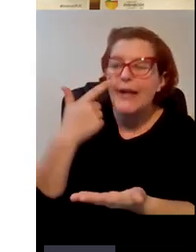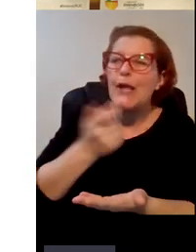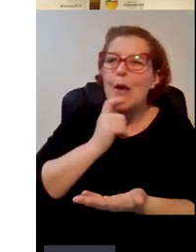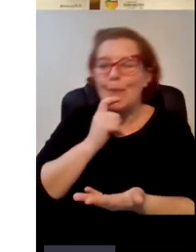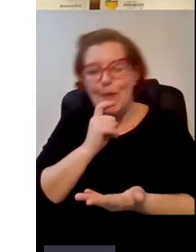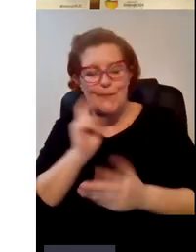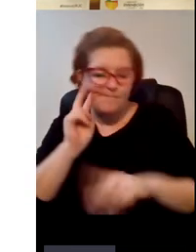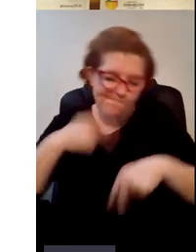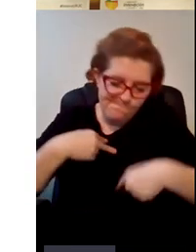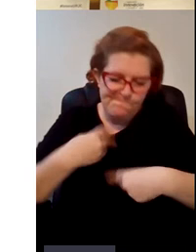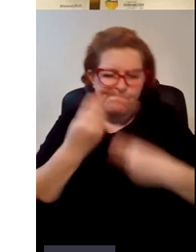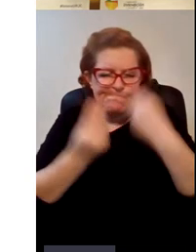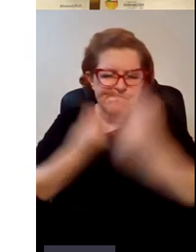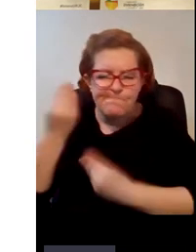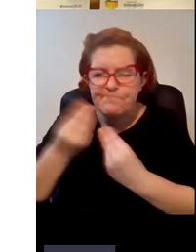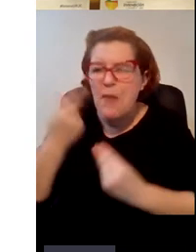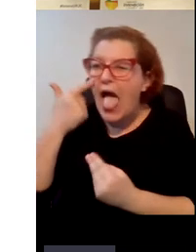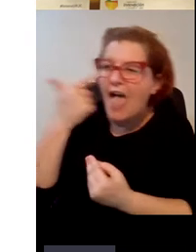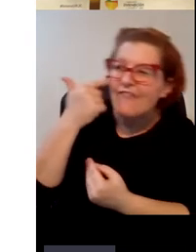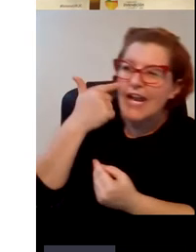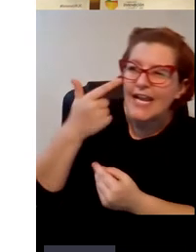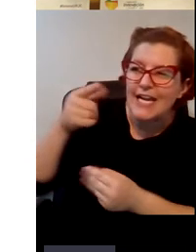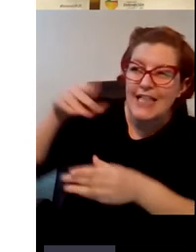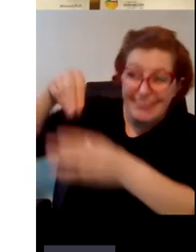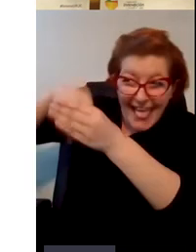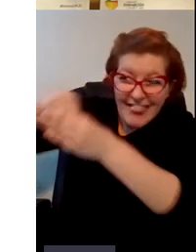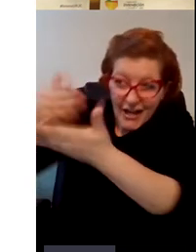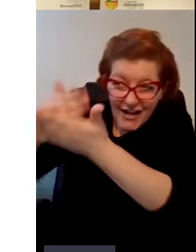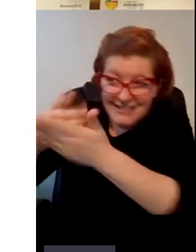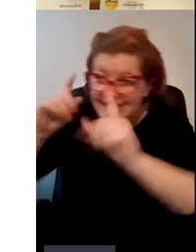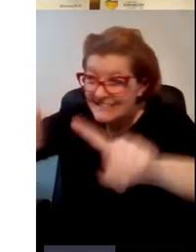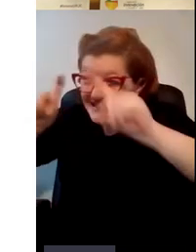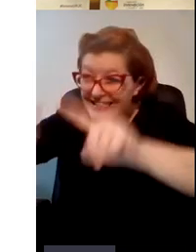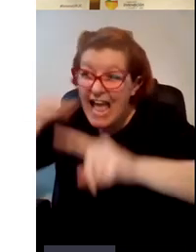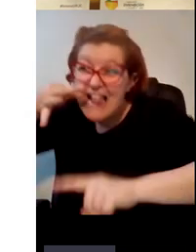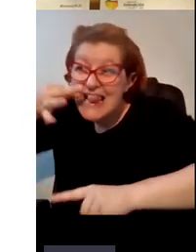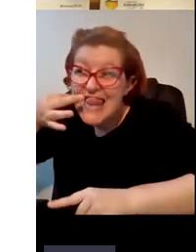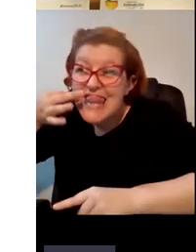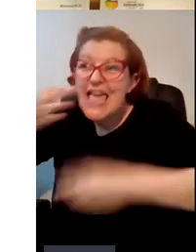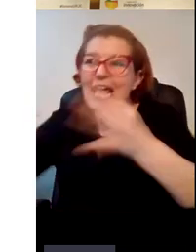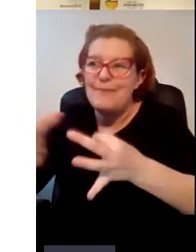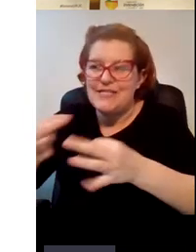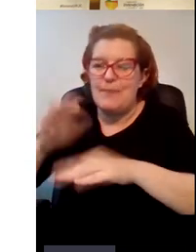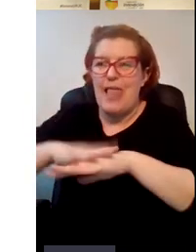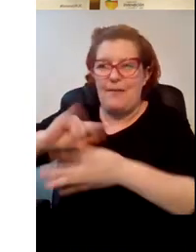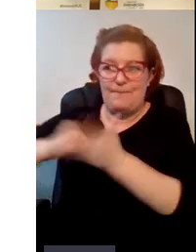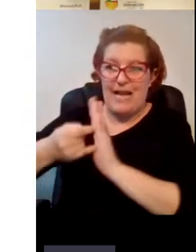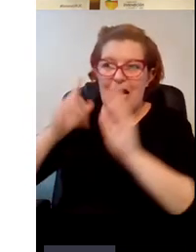averiguar realmente qué es lo que está pasando en esos planes de estudio